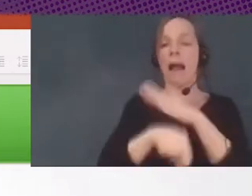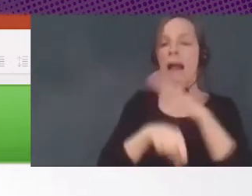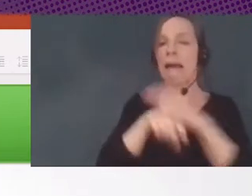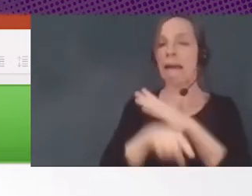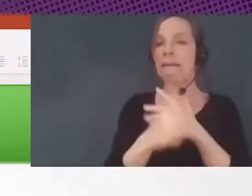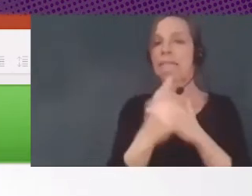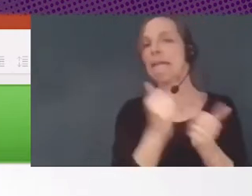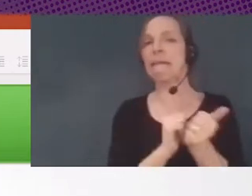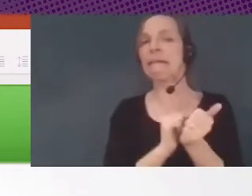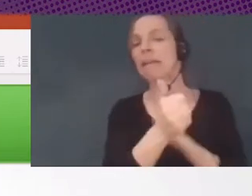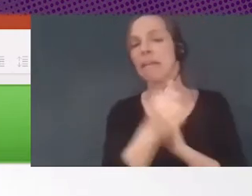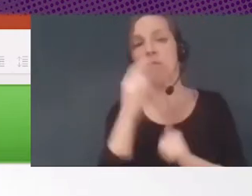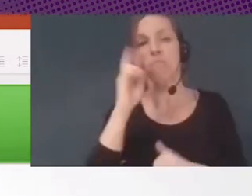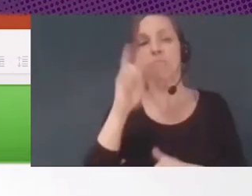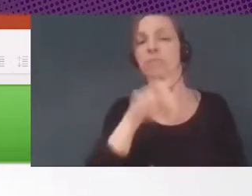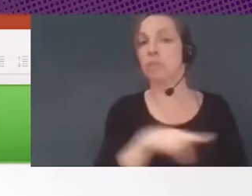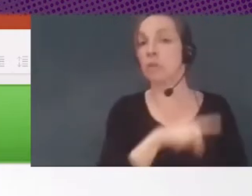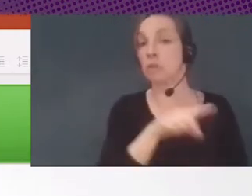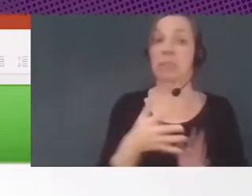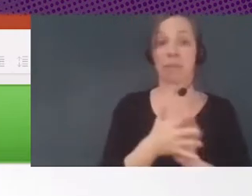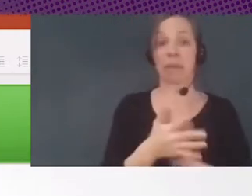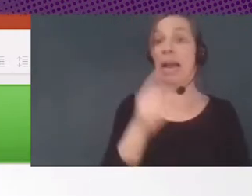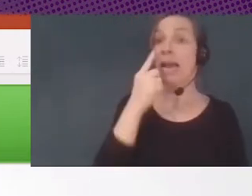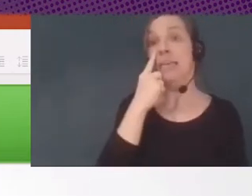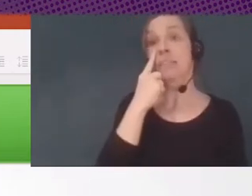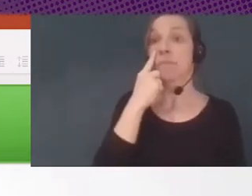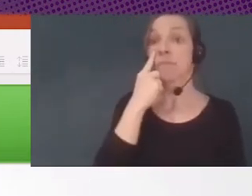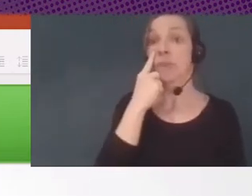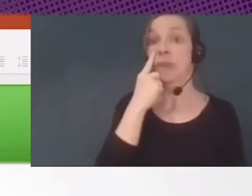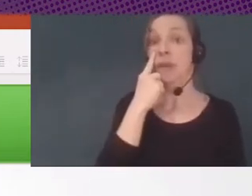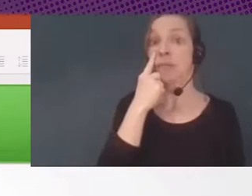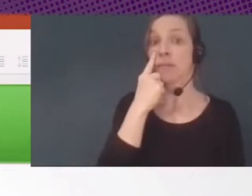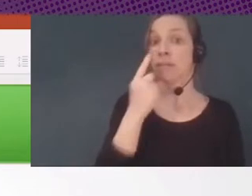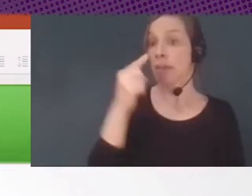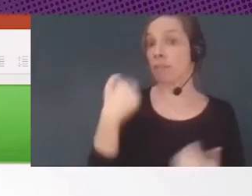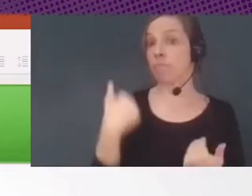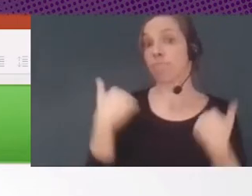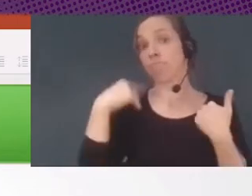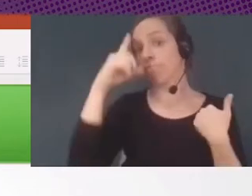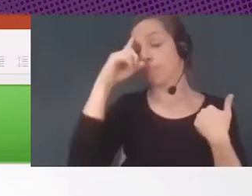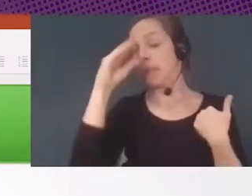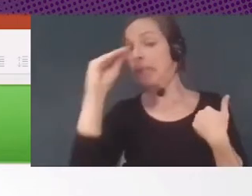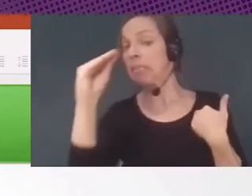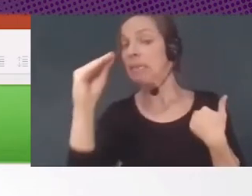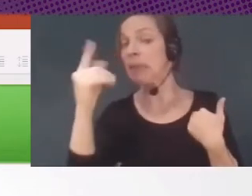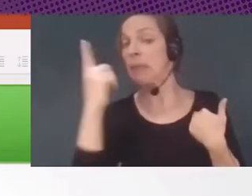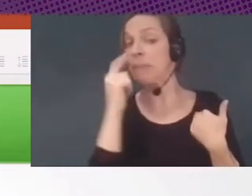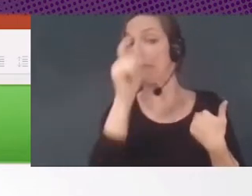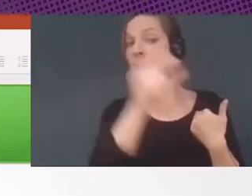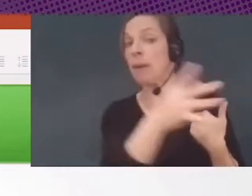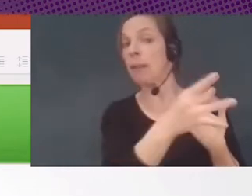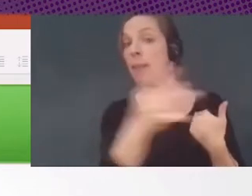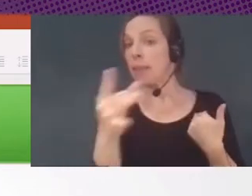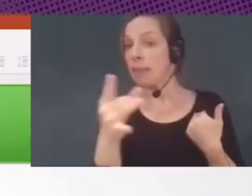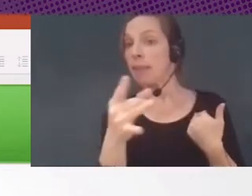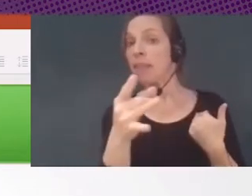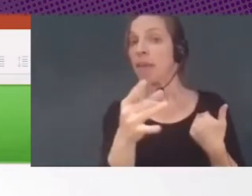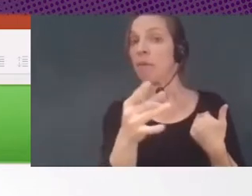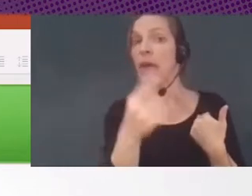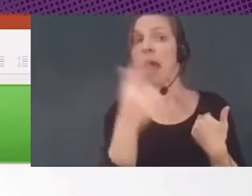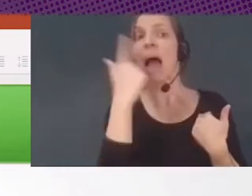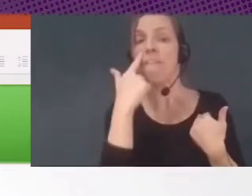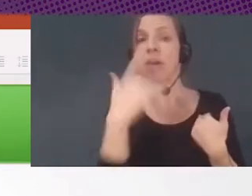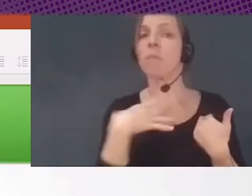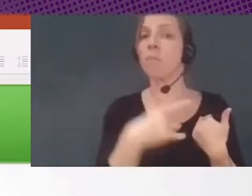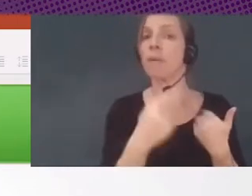Era un espía que hacía inteligencia sobre los deudores, sobre quienes podían ser